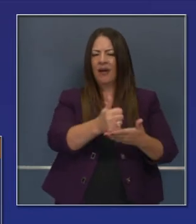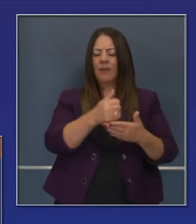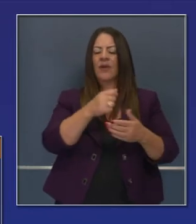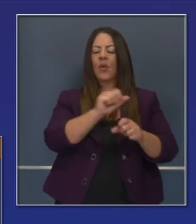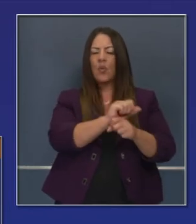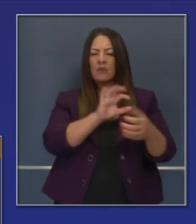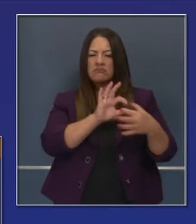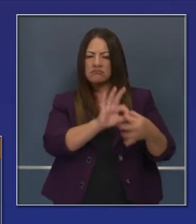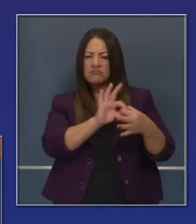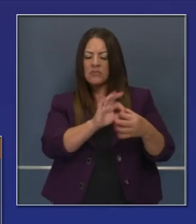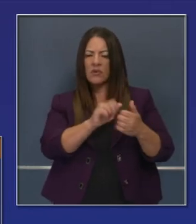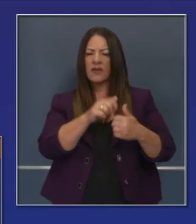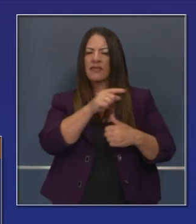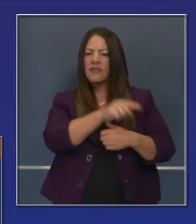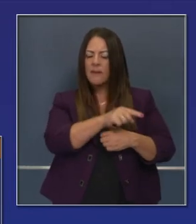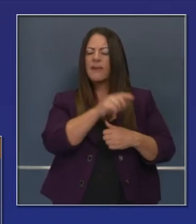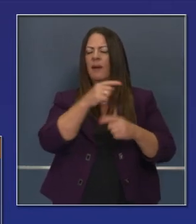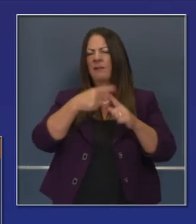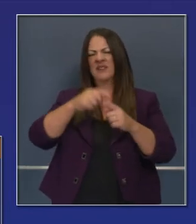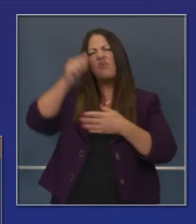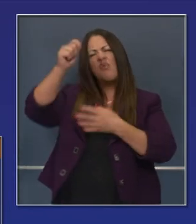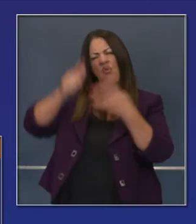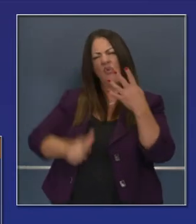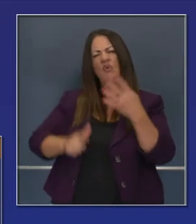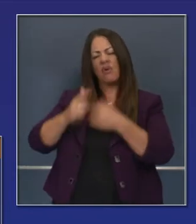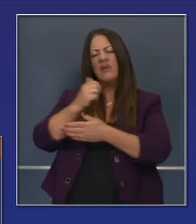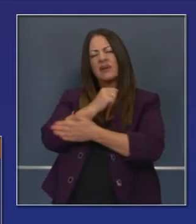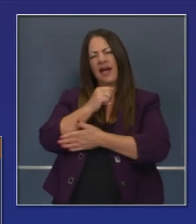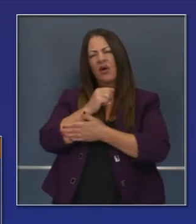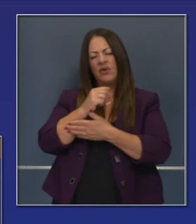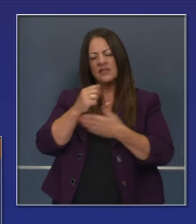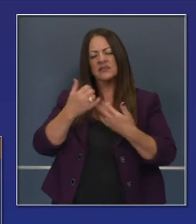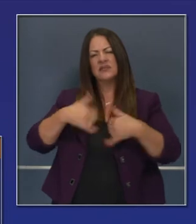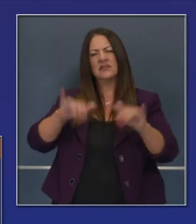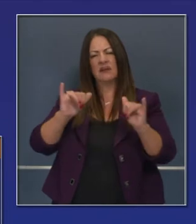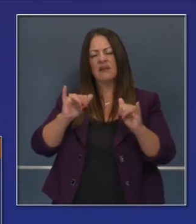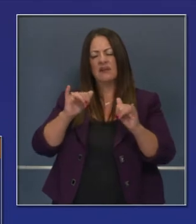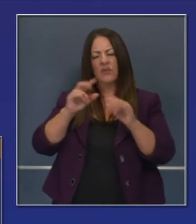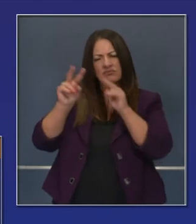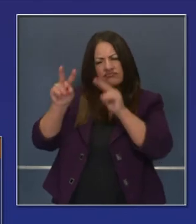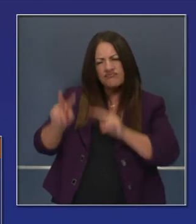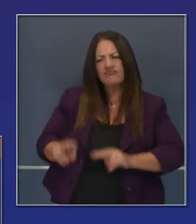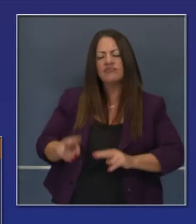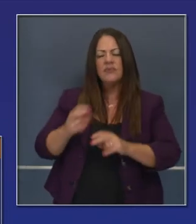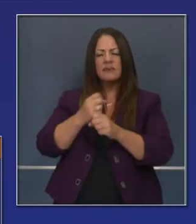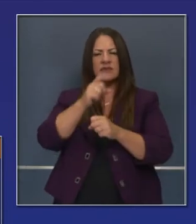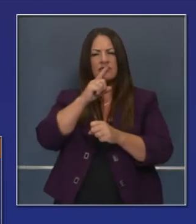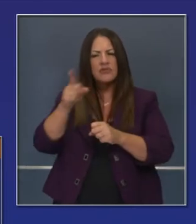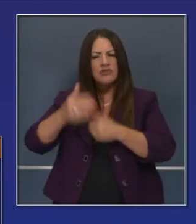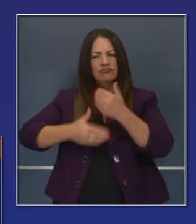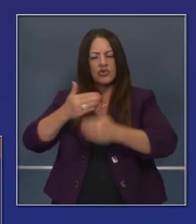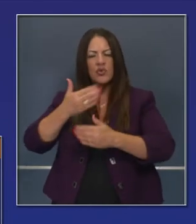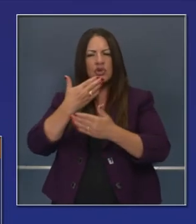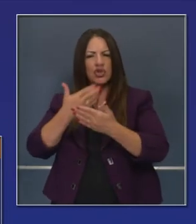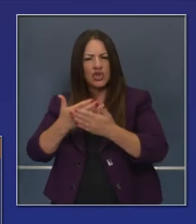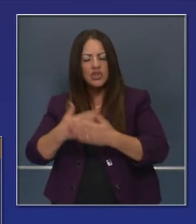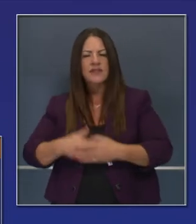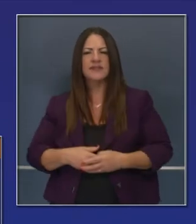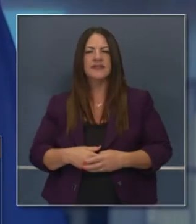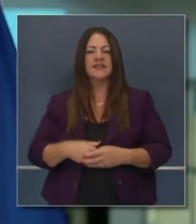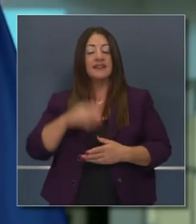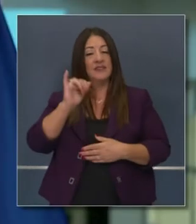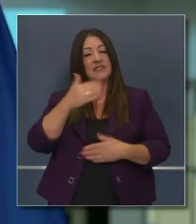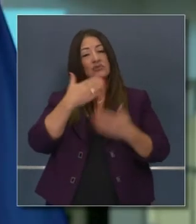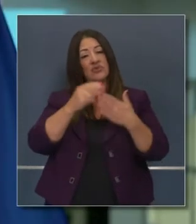Seguimos trabajando colaborativamente, estrechamente con todos ellos. Pero hay buenas noticias. Esperamos que esto siga